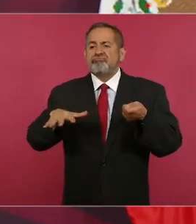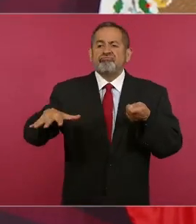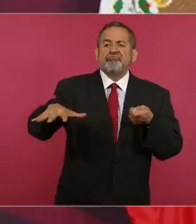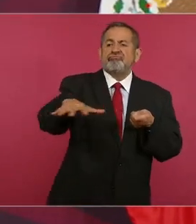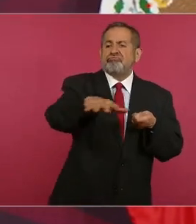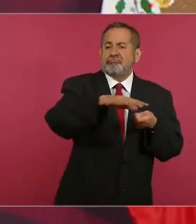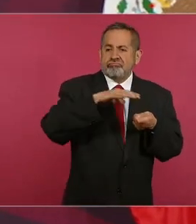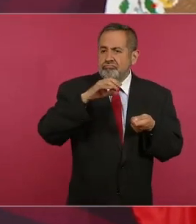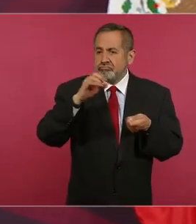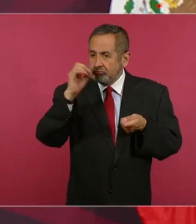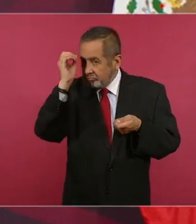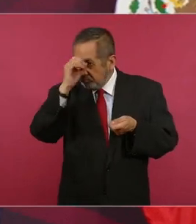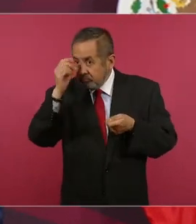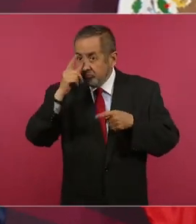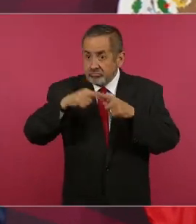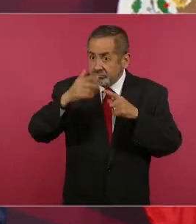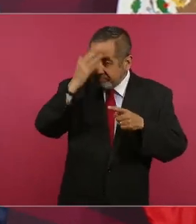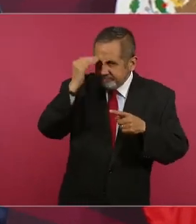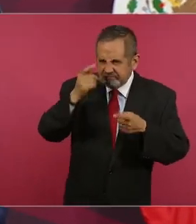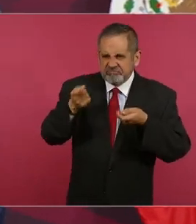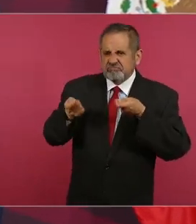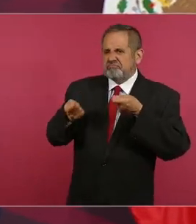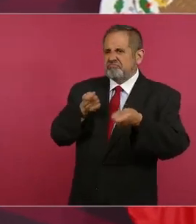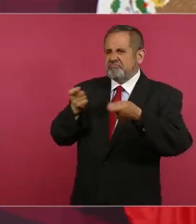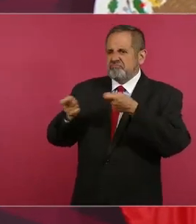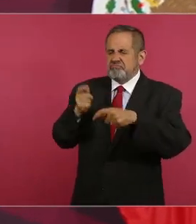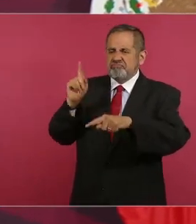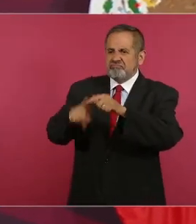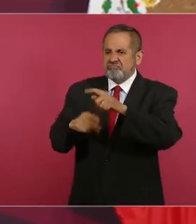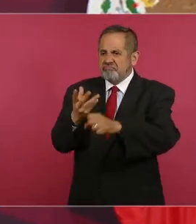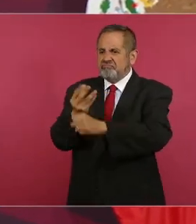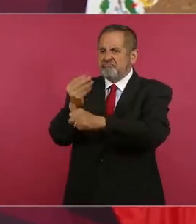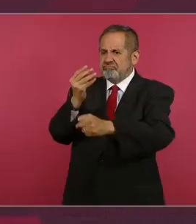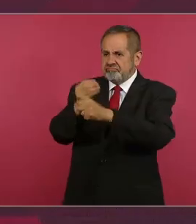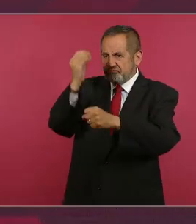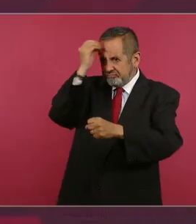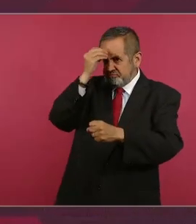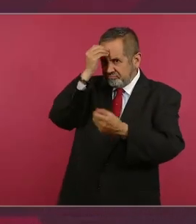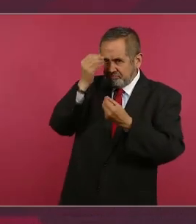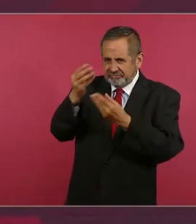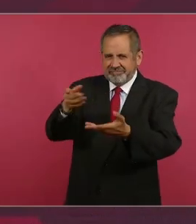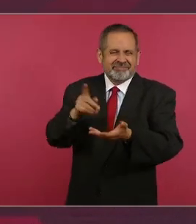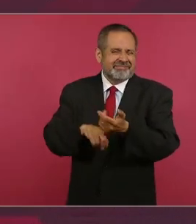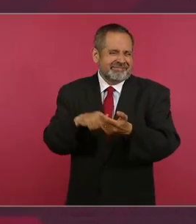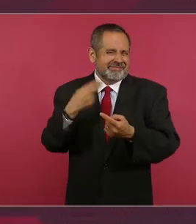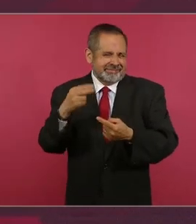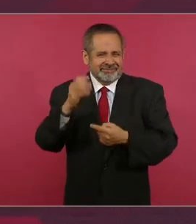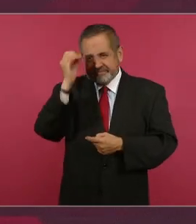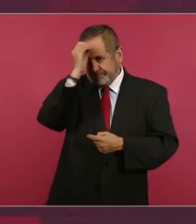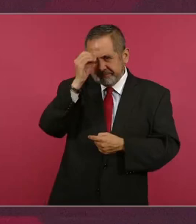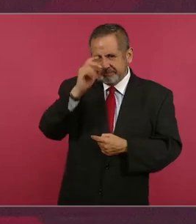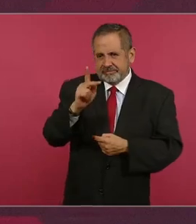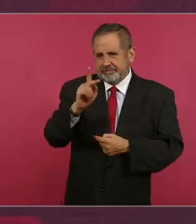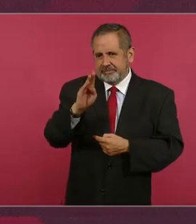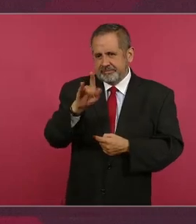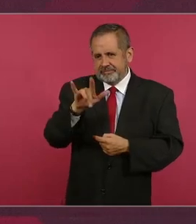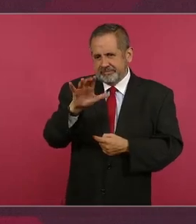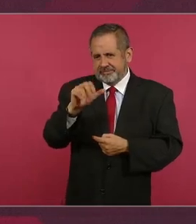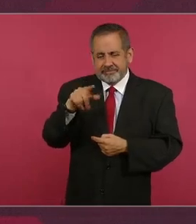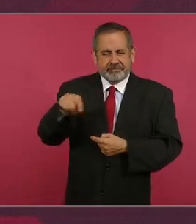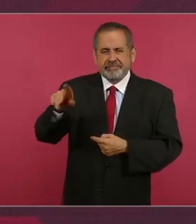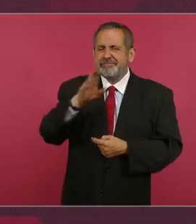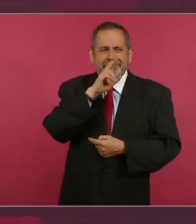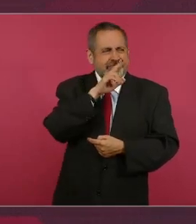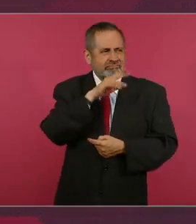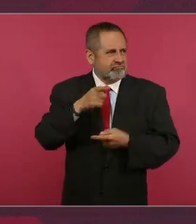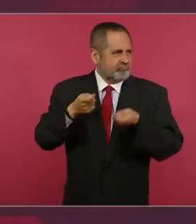general en México, lo que ahora se llama opinión pública, y tenemos el